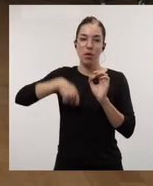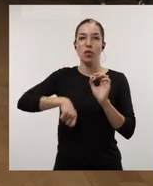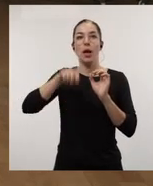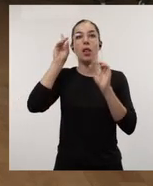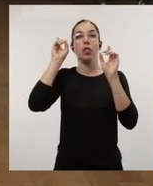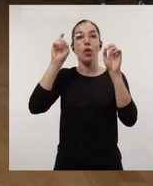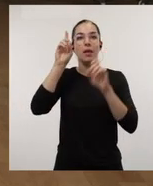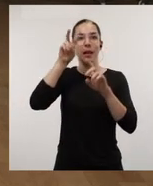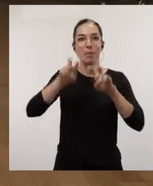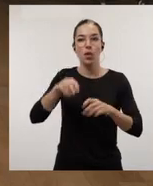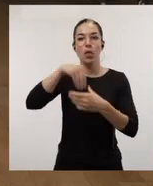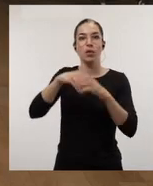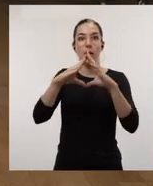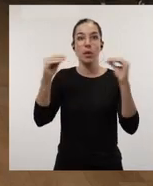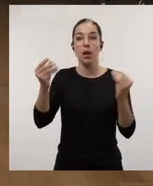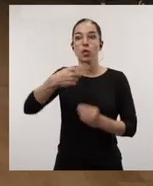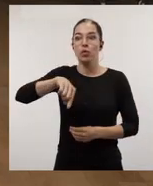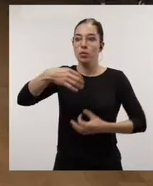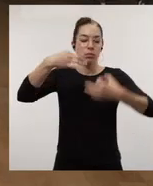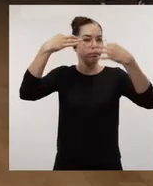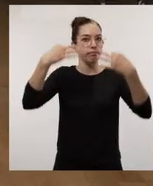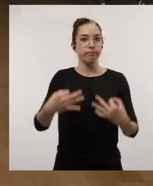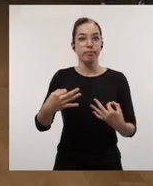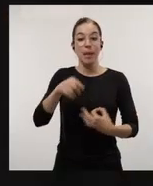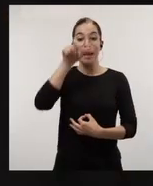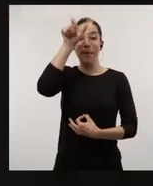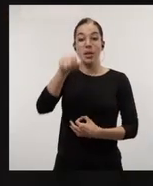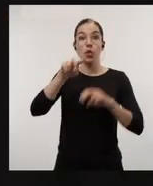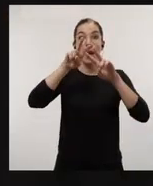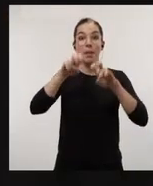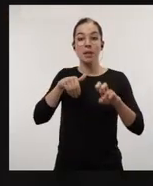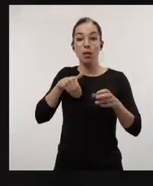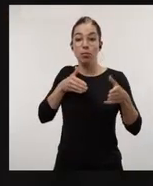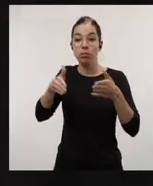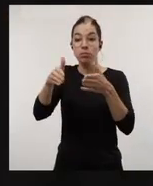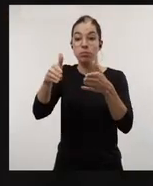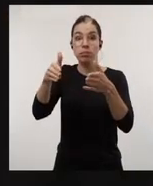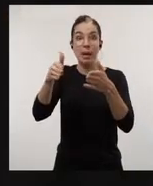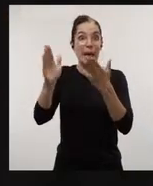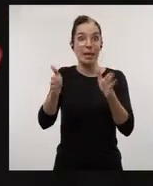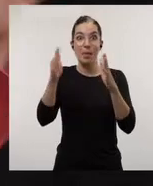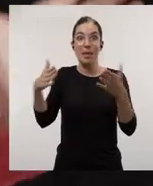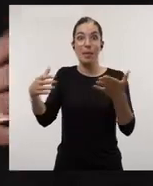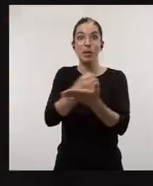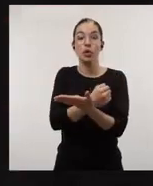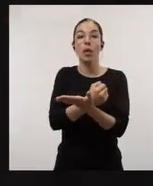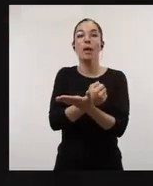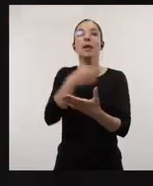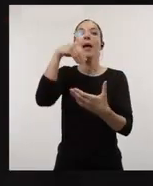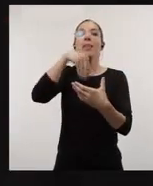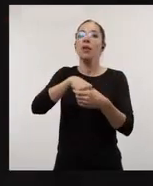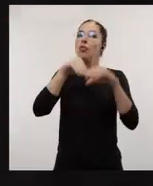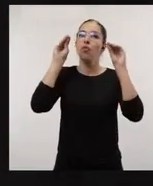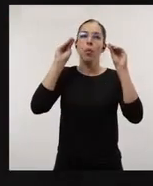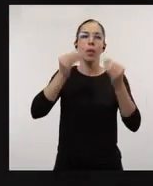Con esto nos aseguramos que la carrera del investigador en todas sus etapas contenga la